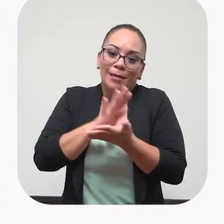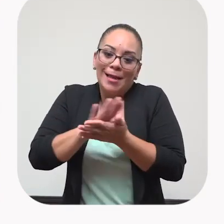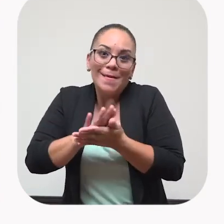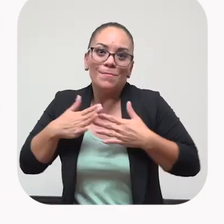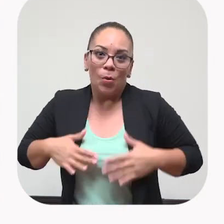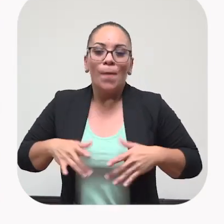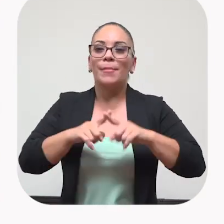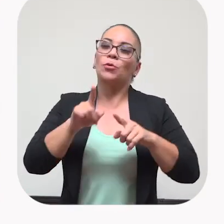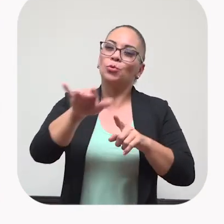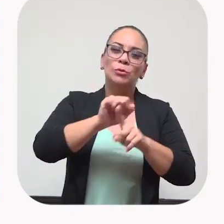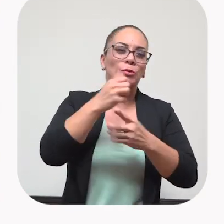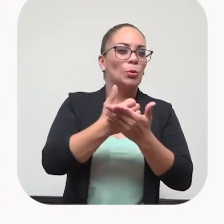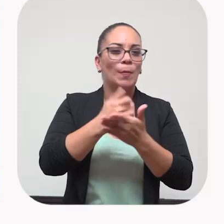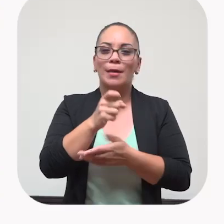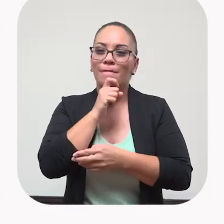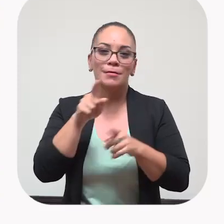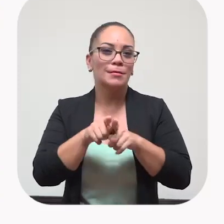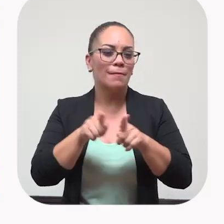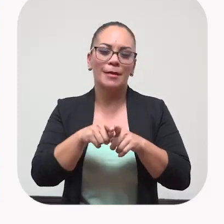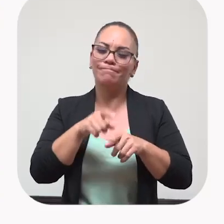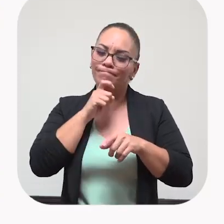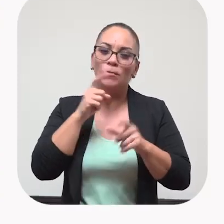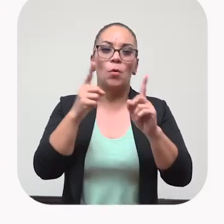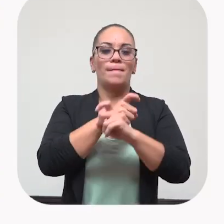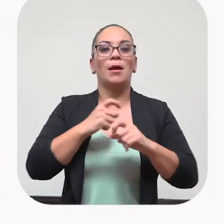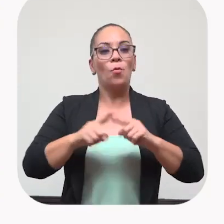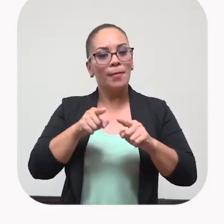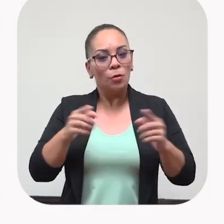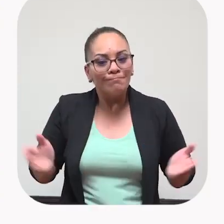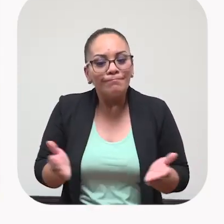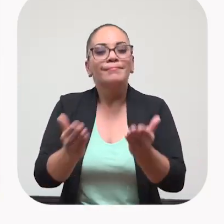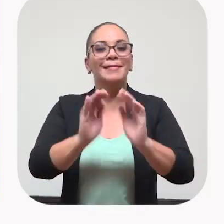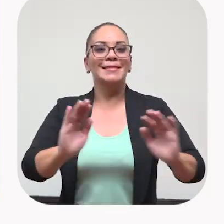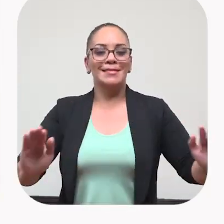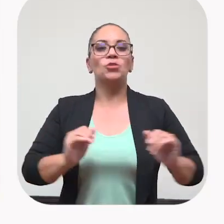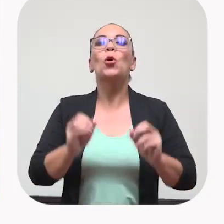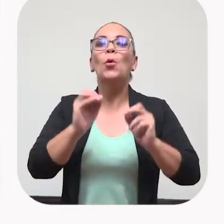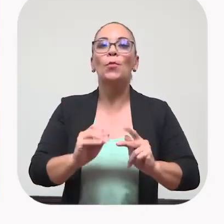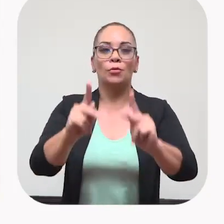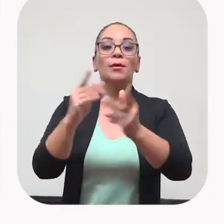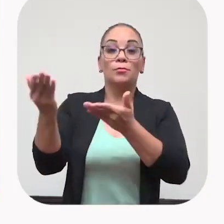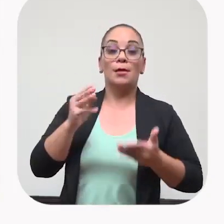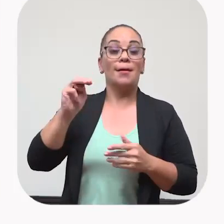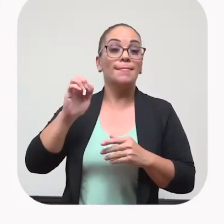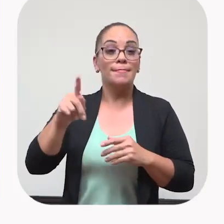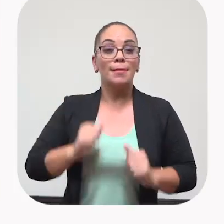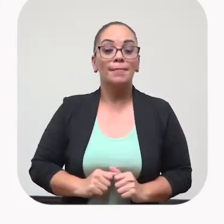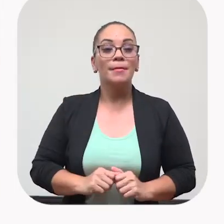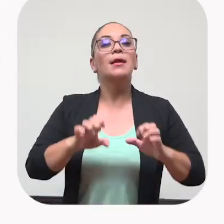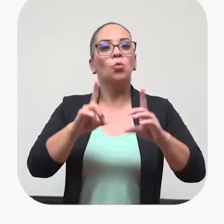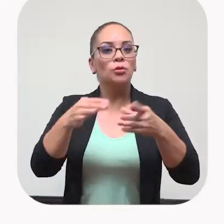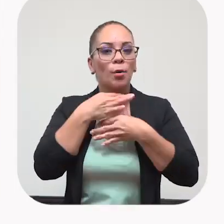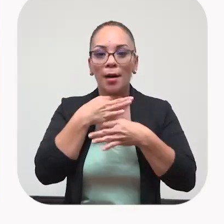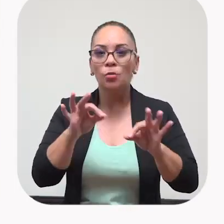pues, en su situación económica ahí van saliendo. Entonces, es sacar adelante a esos niños, con la oportunidad que nos brinda el Ministerio de Educación,